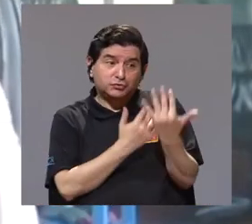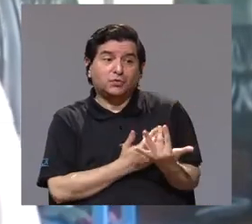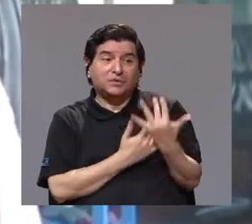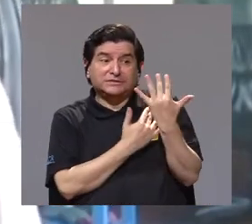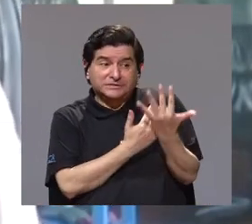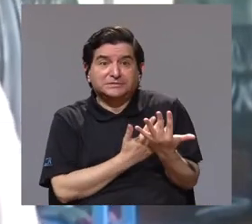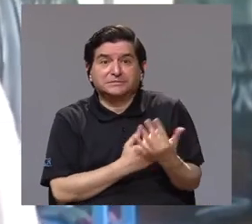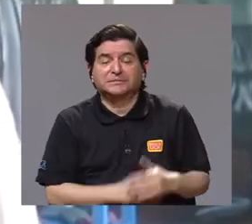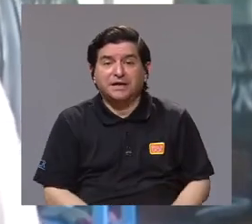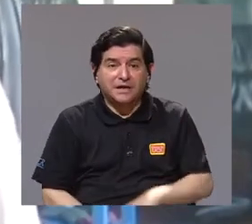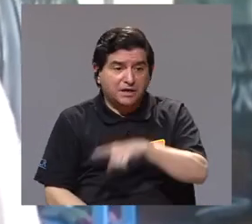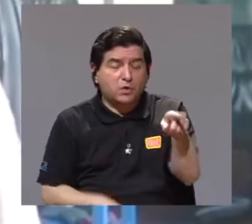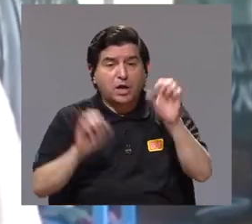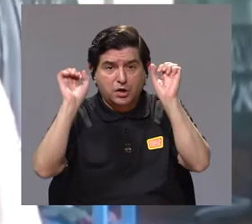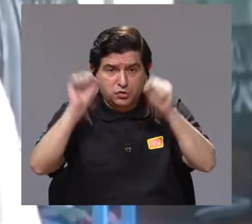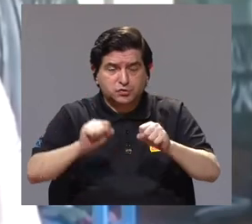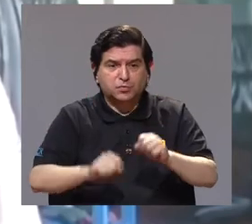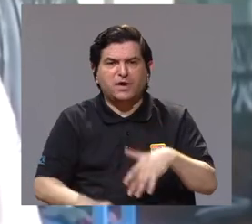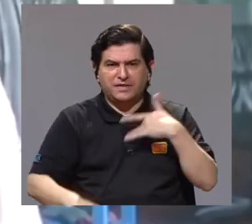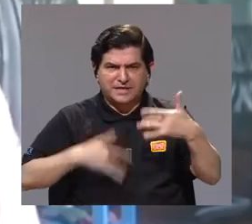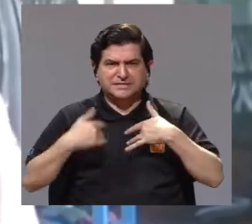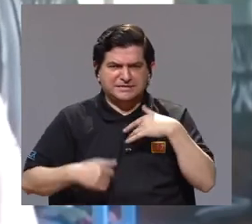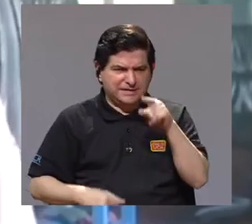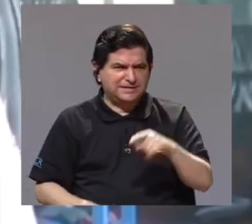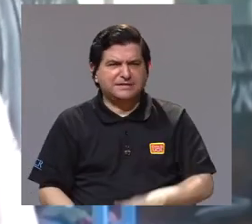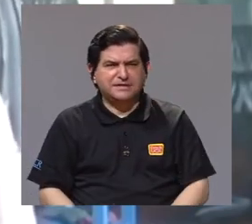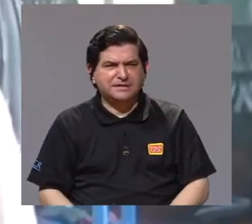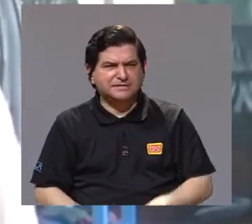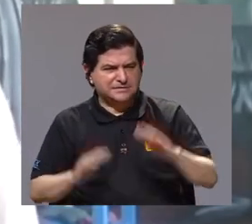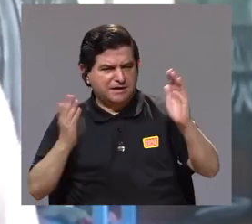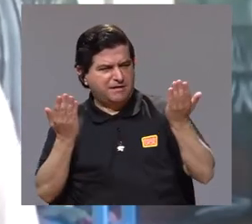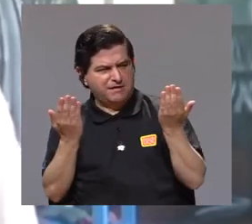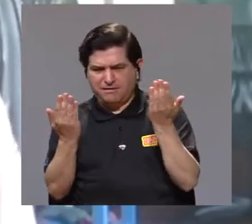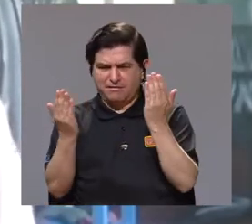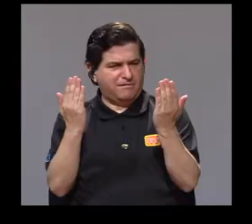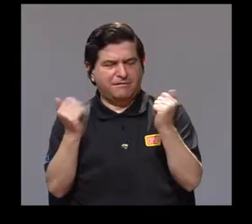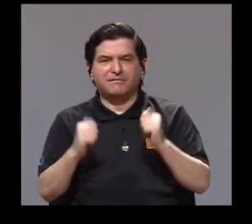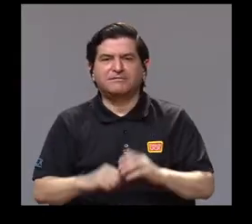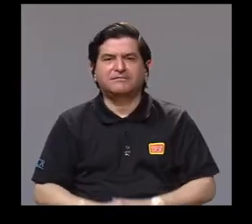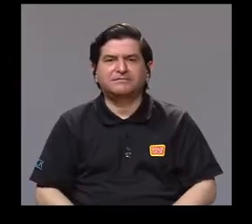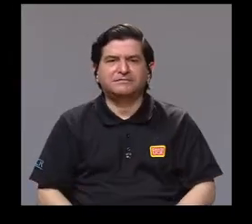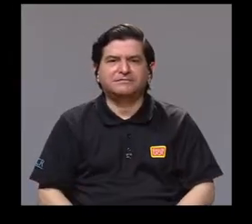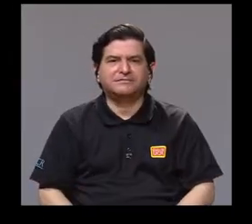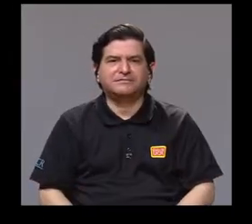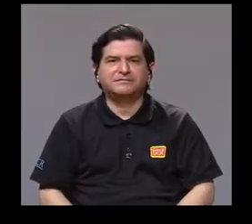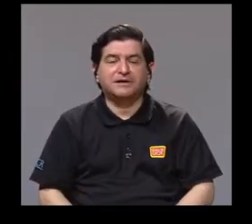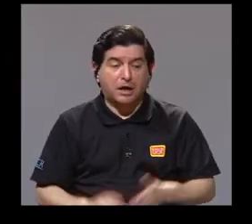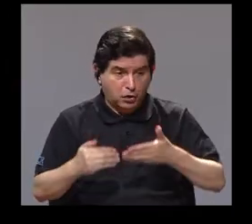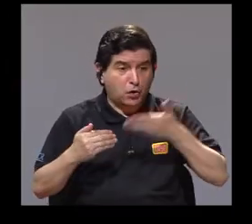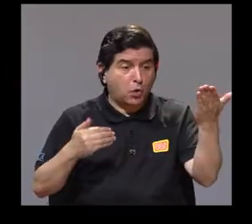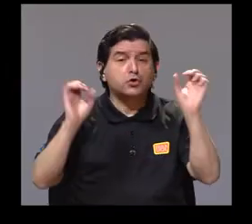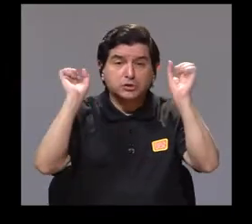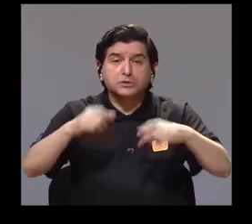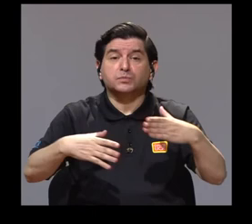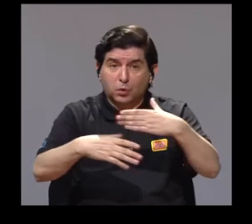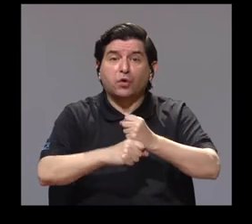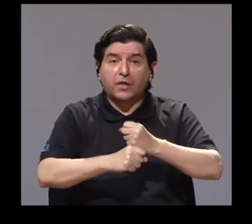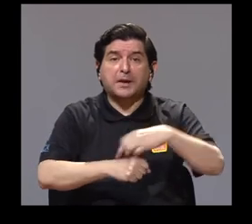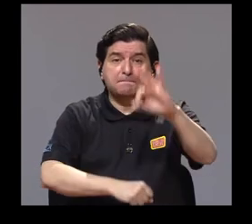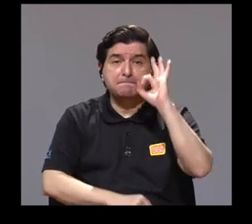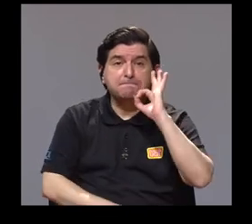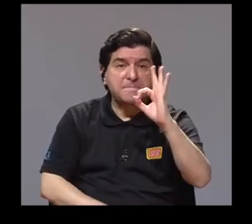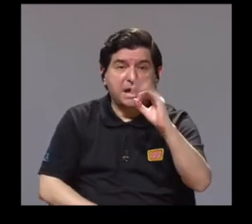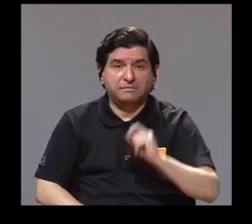Yo esperaría, digamos, de que ellos se vean reflejados de alguna forma, que ellos vean que las cosas